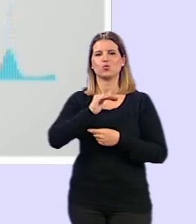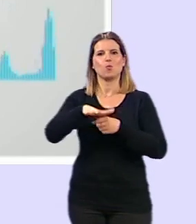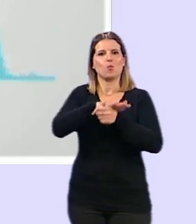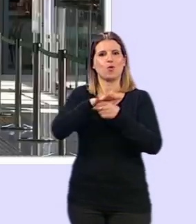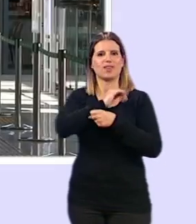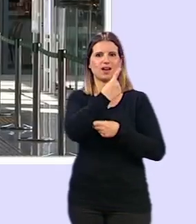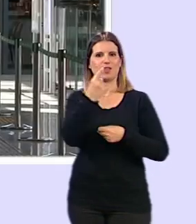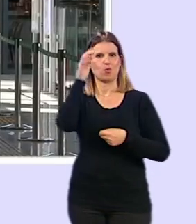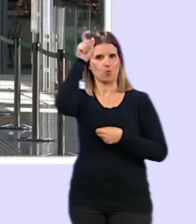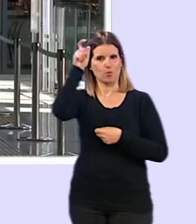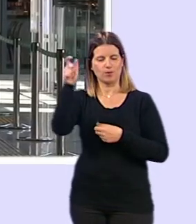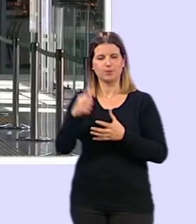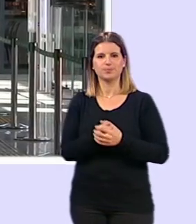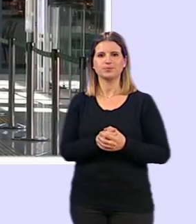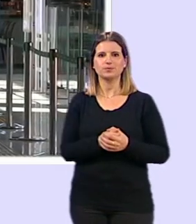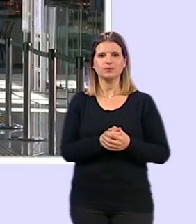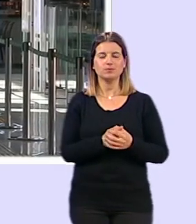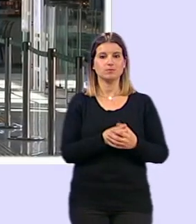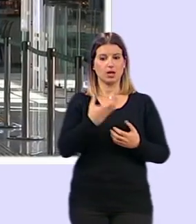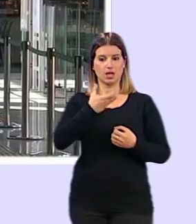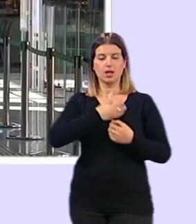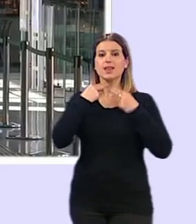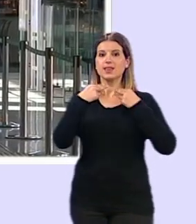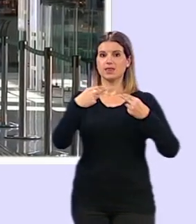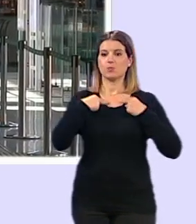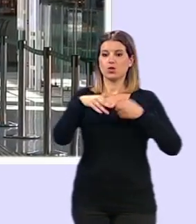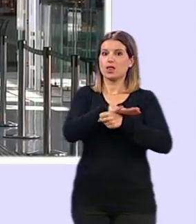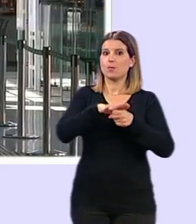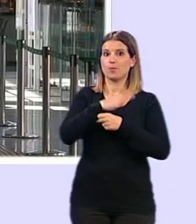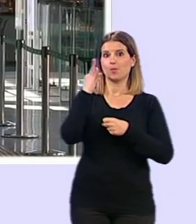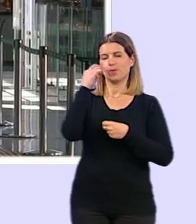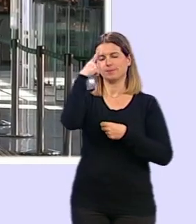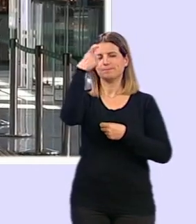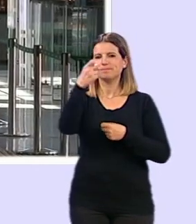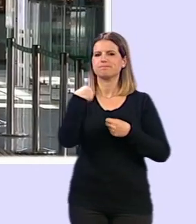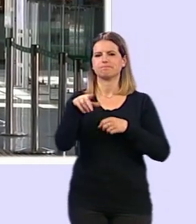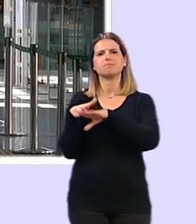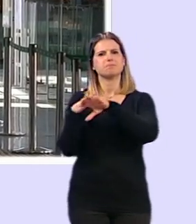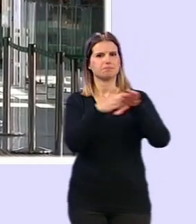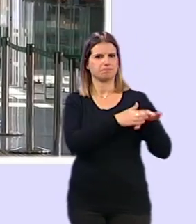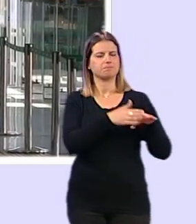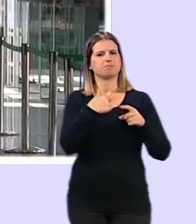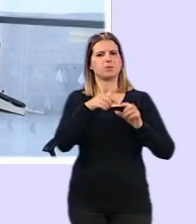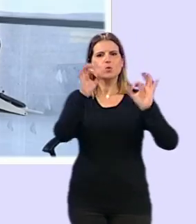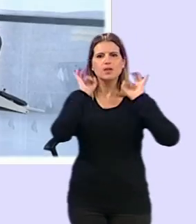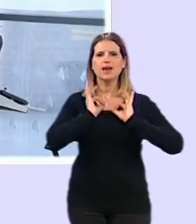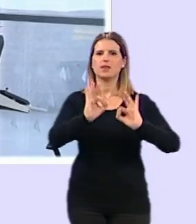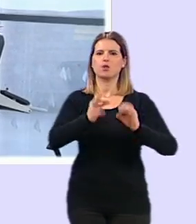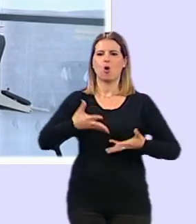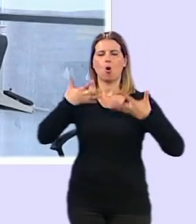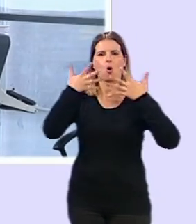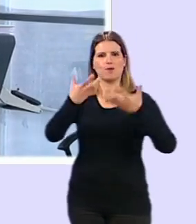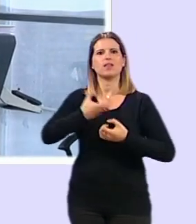en sus municipios. La diputada provincial ha recordado que independientemente de estos tratamientos que de forma excepcional ofrece la